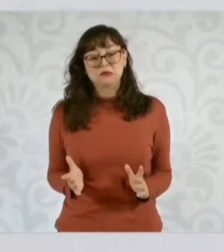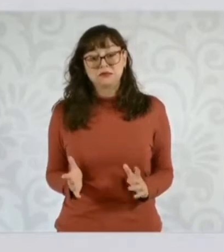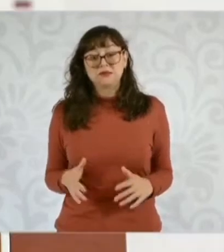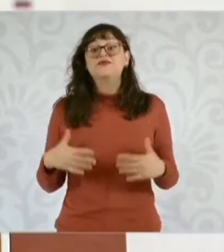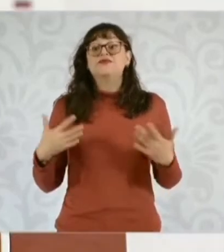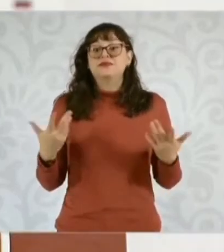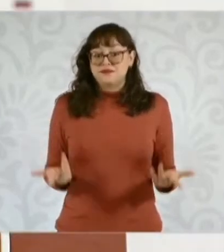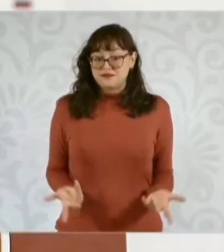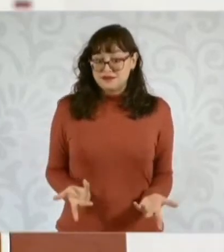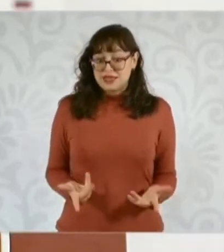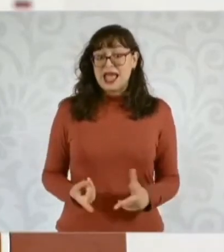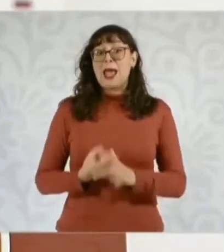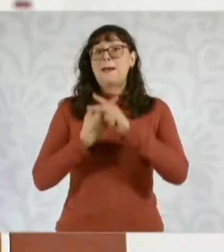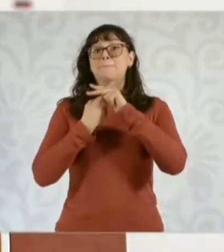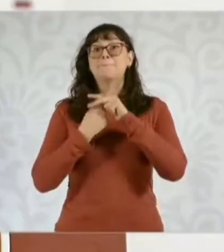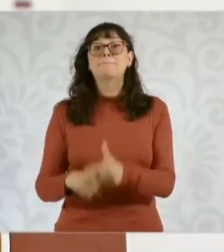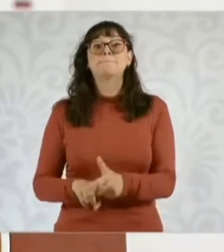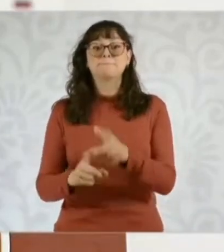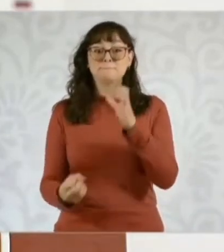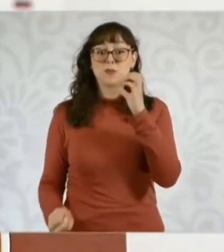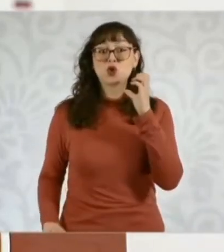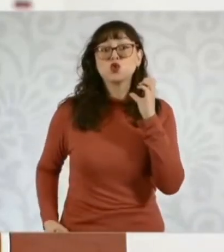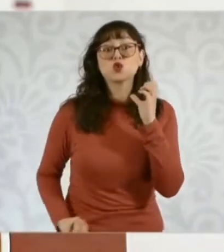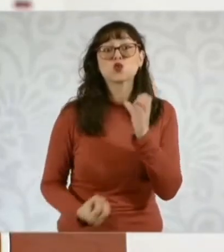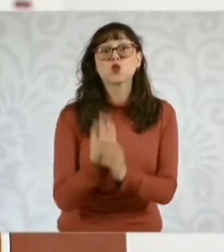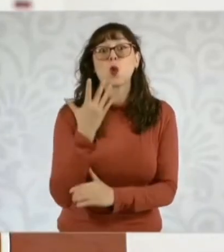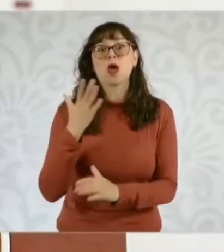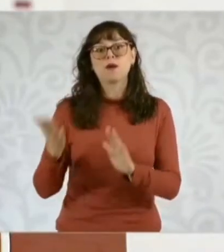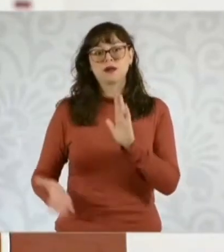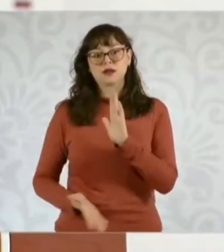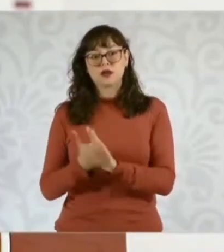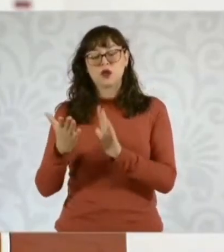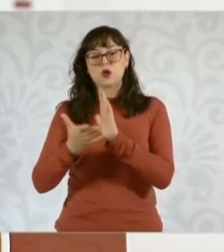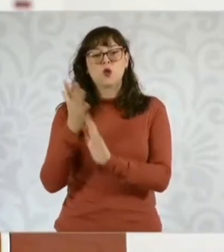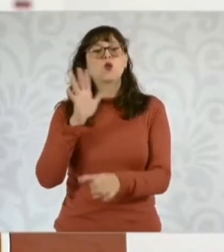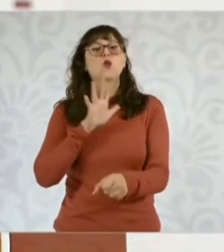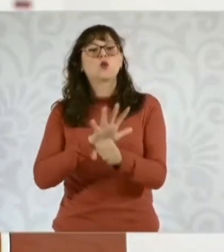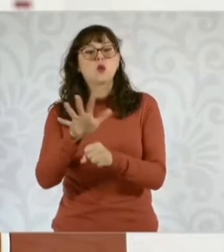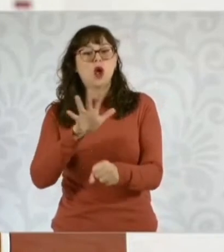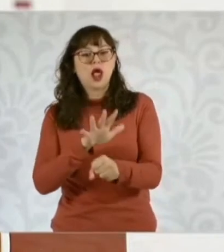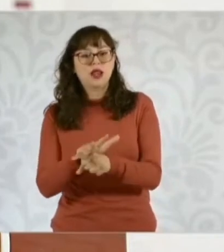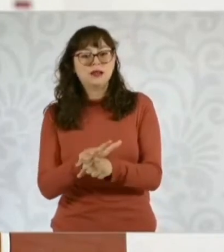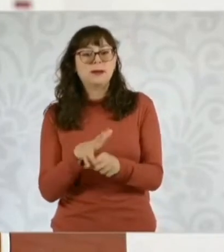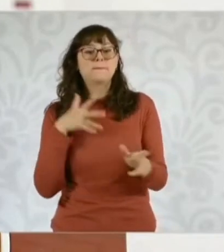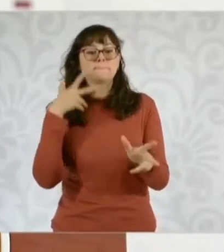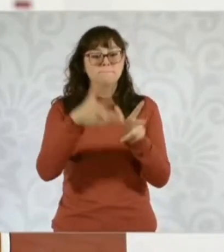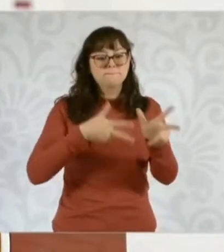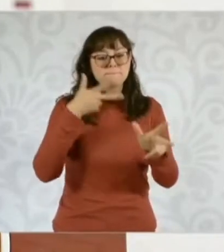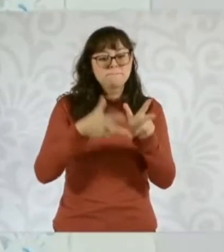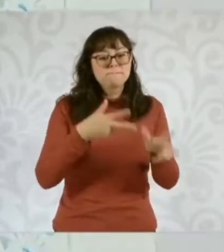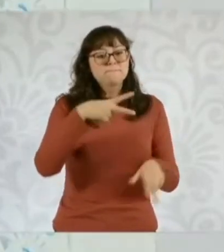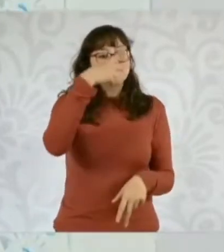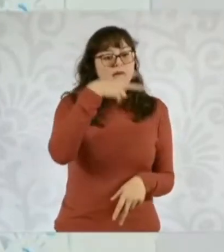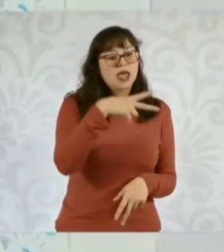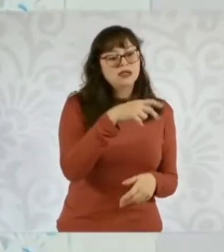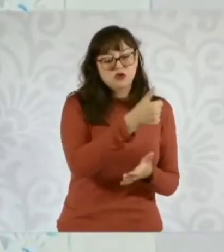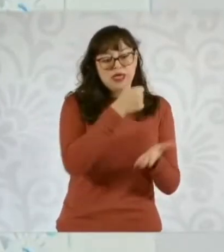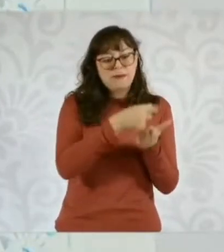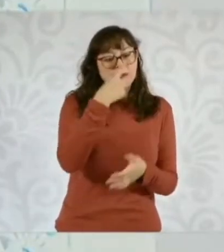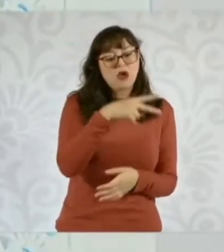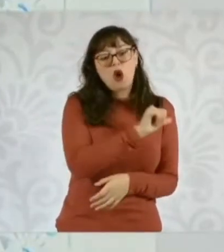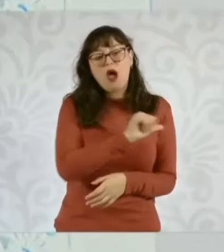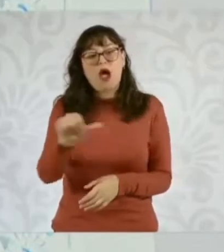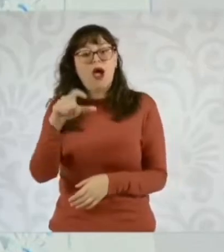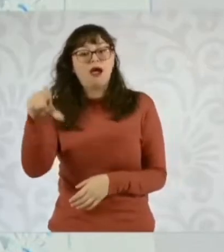¿Cuáles son las obras nuevas? El ferrocarril México-Querétaro, el ferrocarril